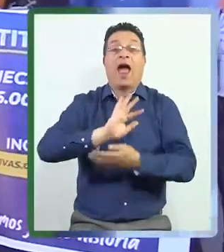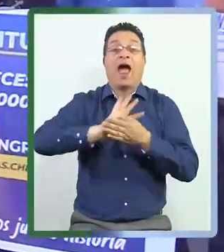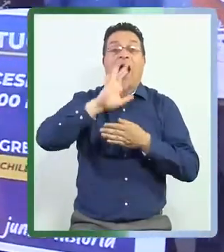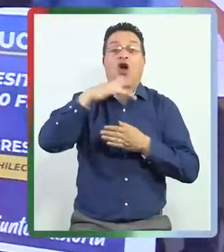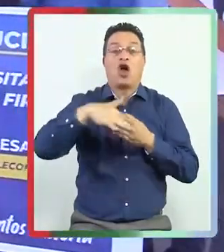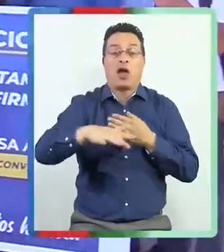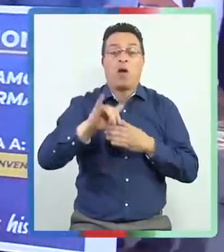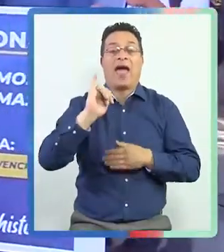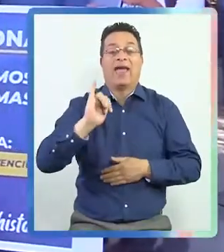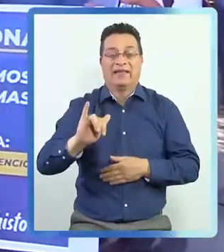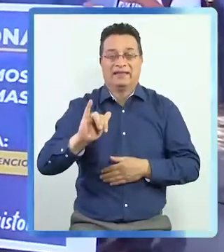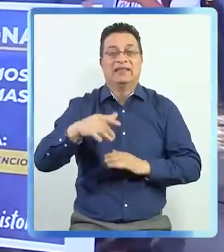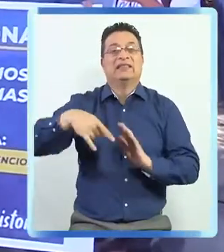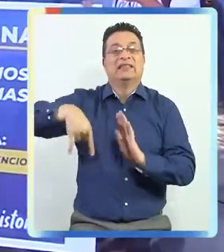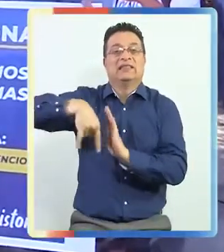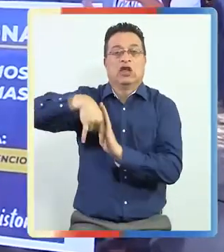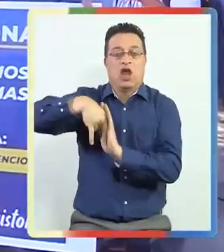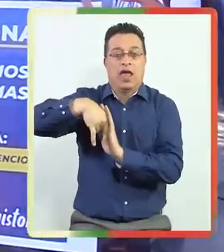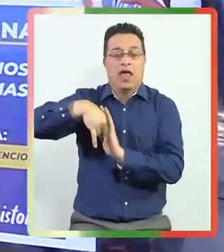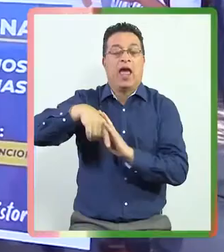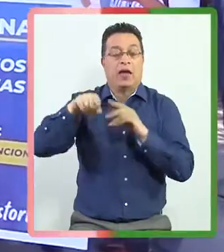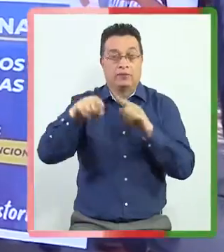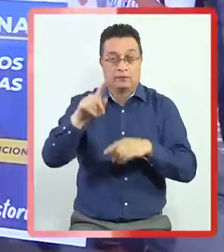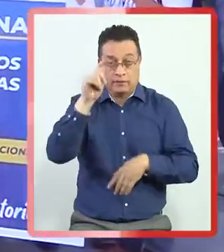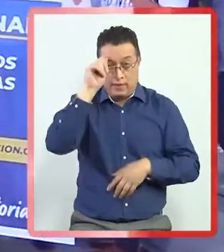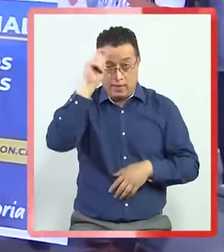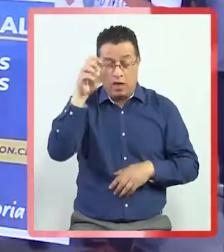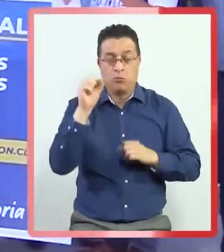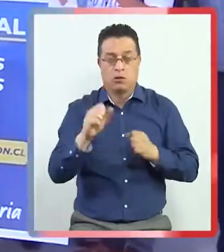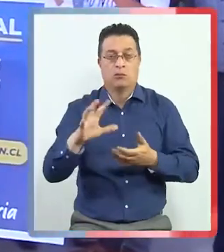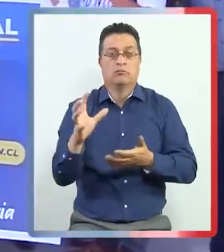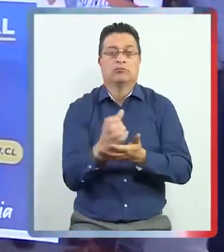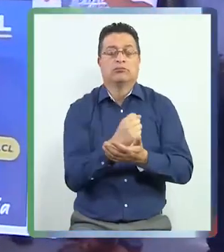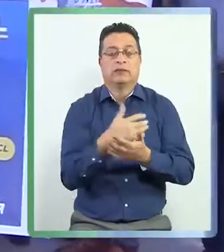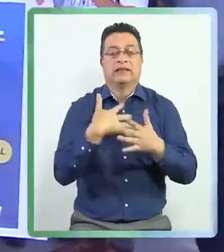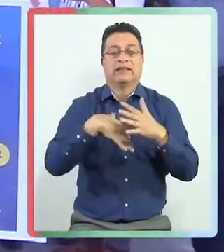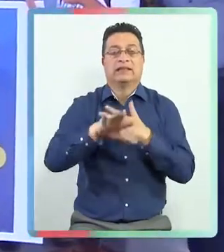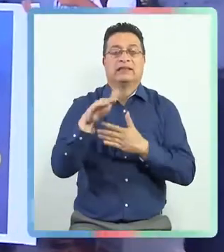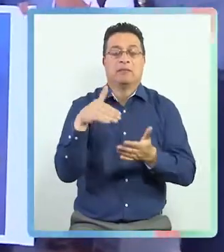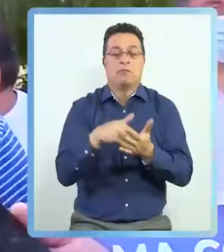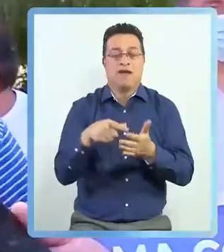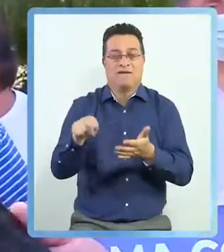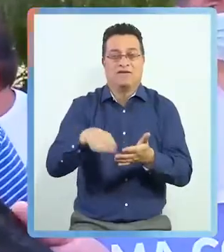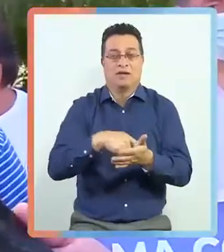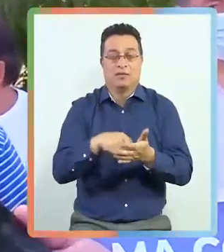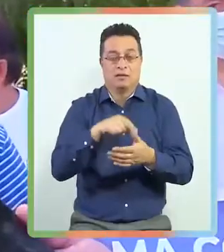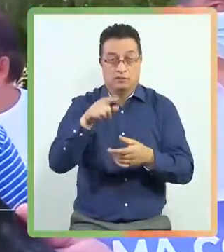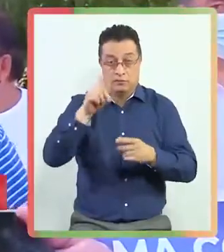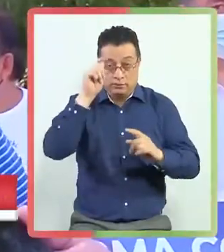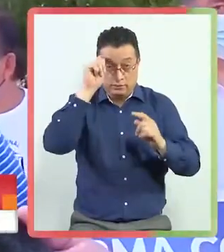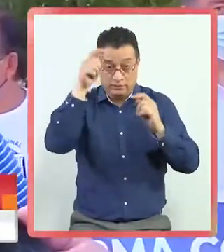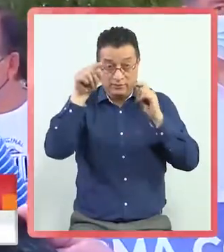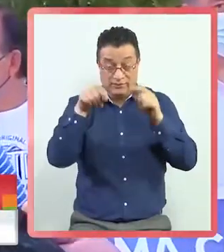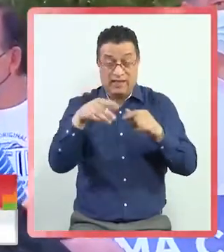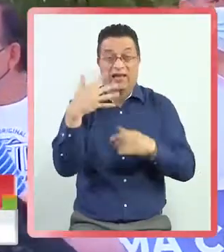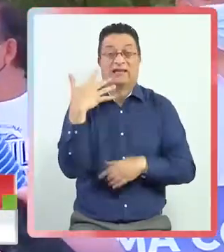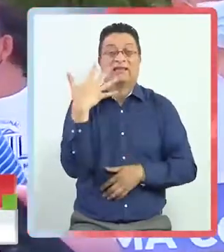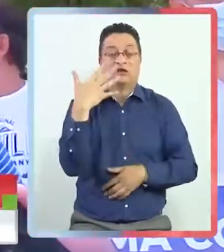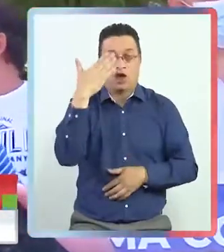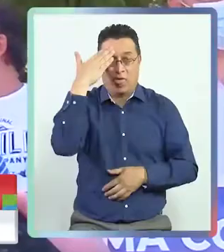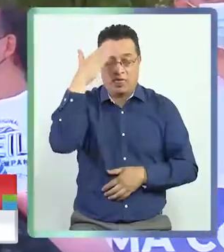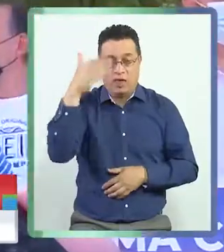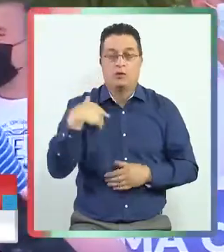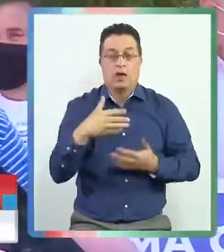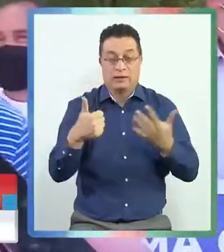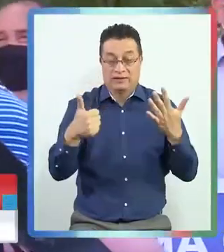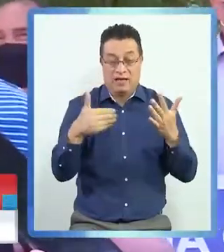de Aconcagua y la región de Chiloé. El primer paso es que esta idea logre conseguir 15.000 firmas. Esta iniciativa se subió hace cinco días, ya